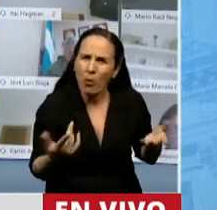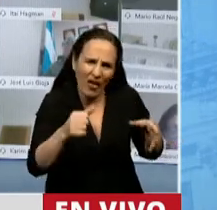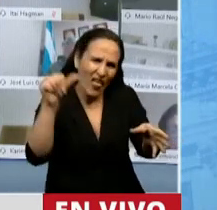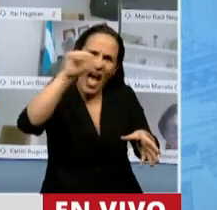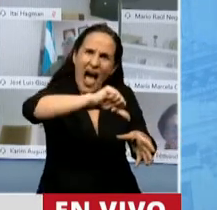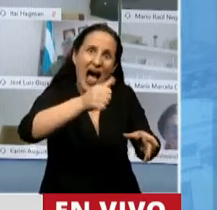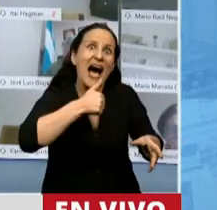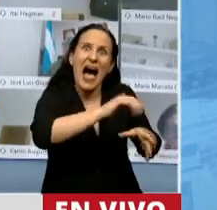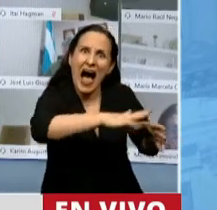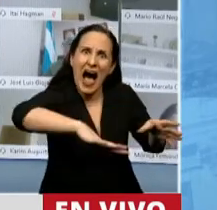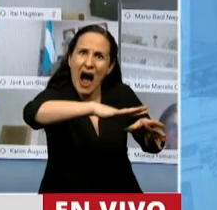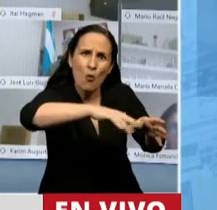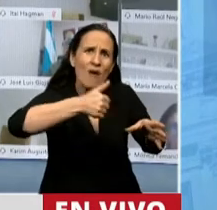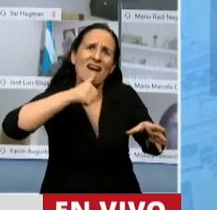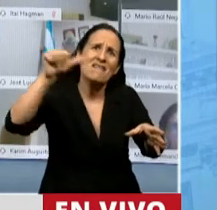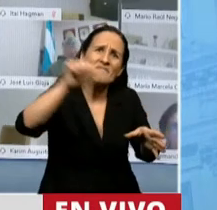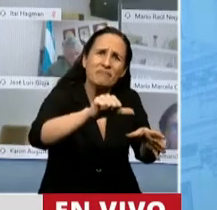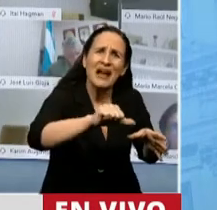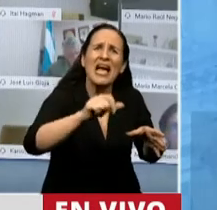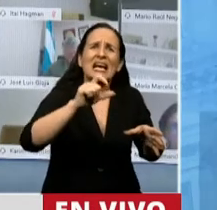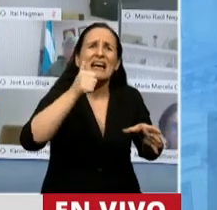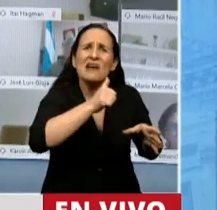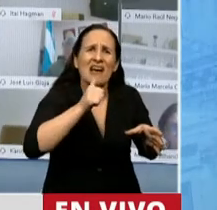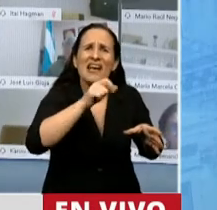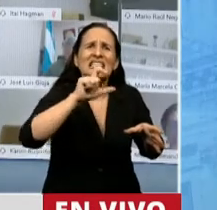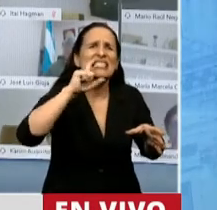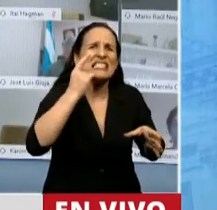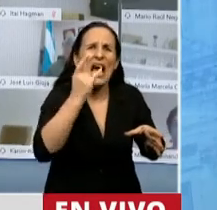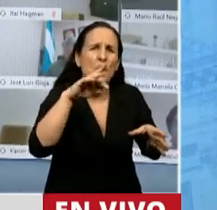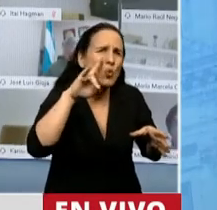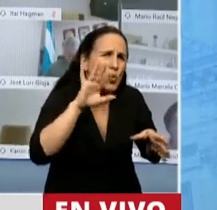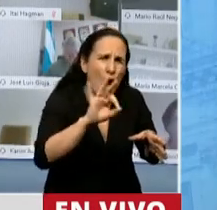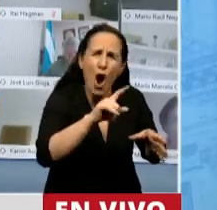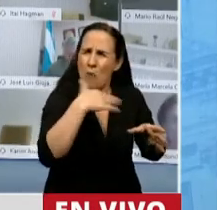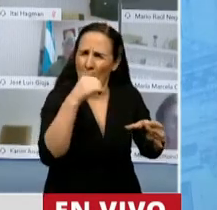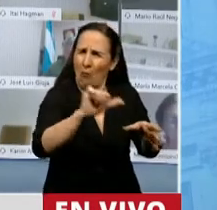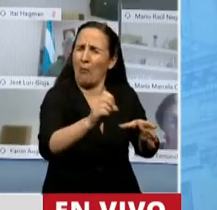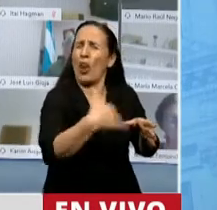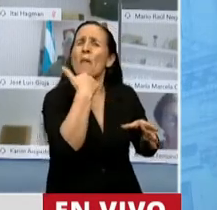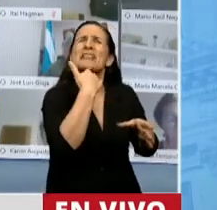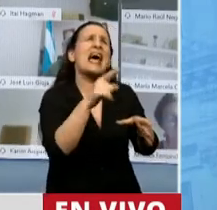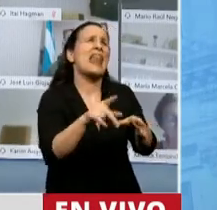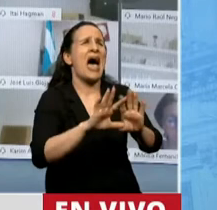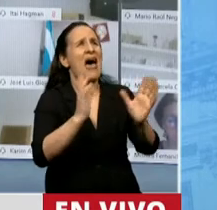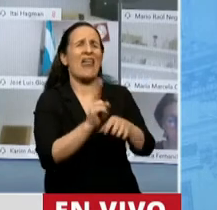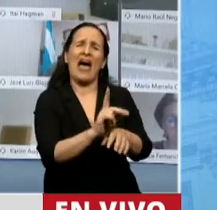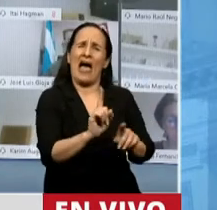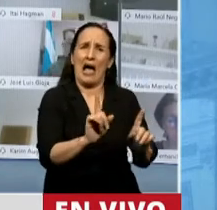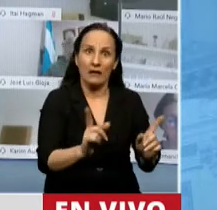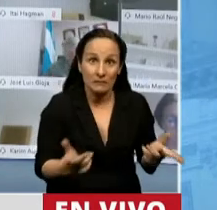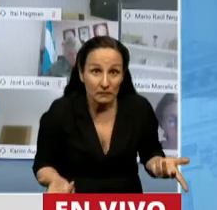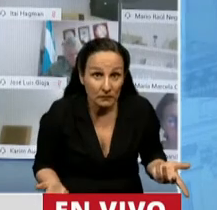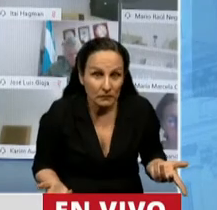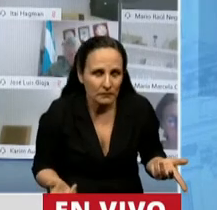al agua y que eso no iba a contaminar ni iba a alterar el sistema económico. La protección del medio ambiente tiene un